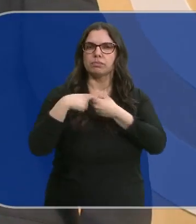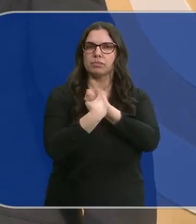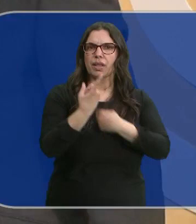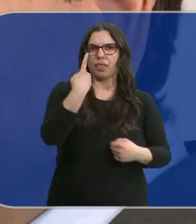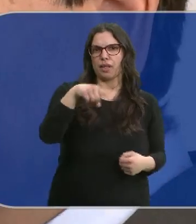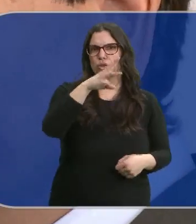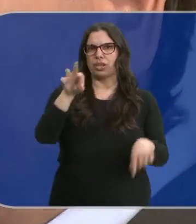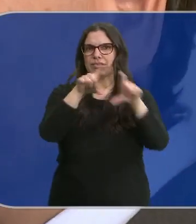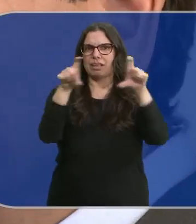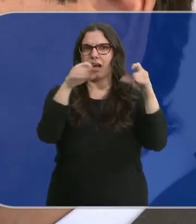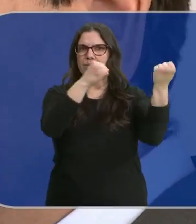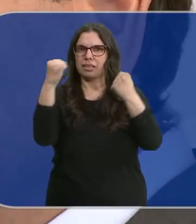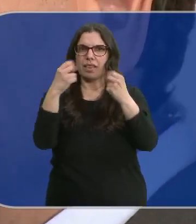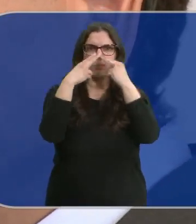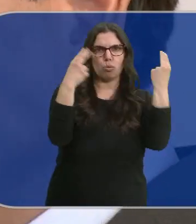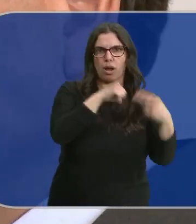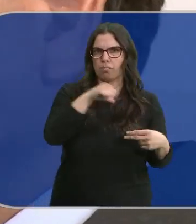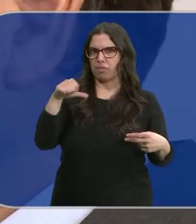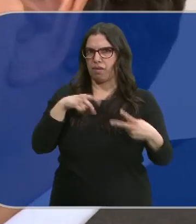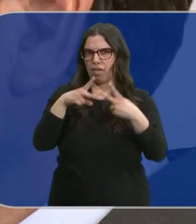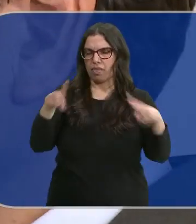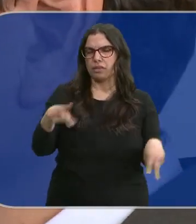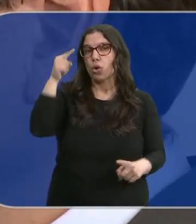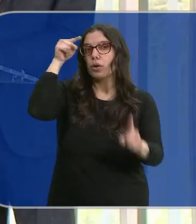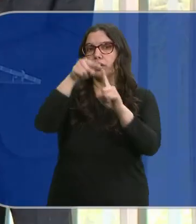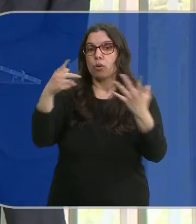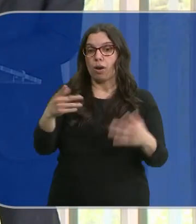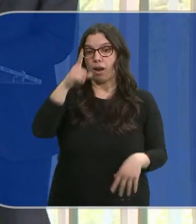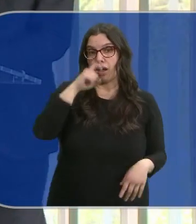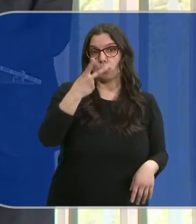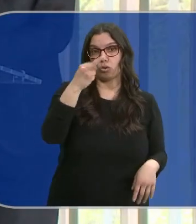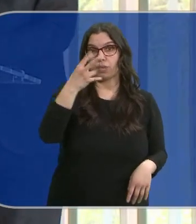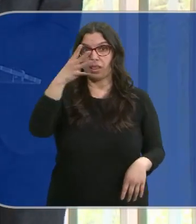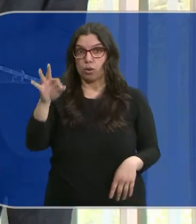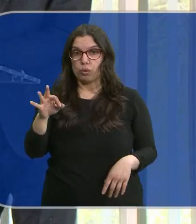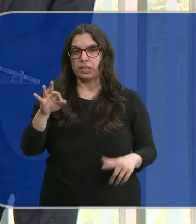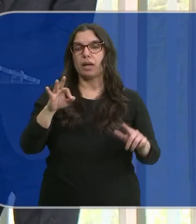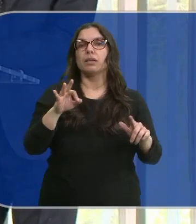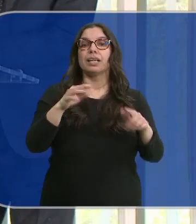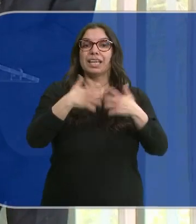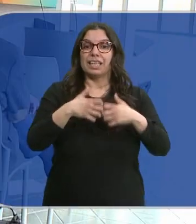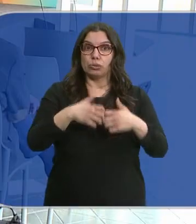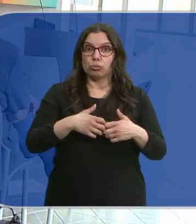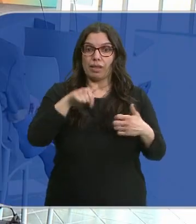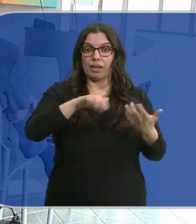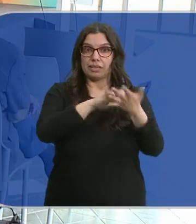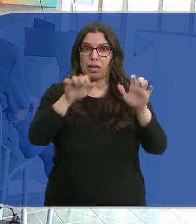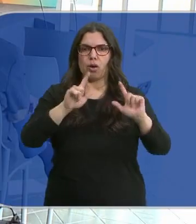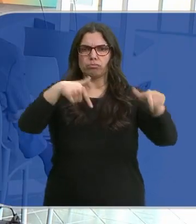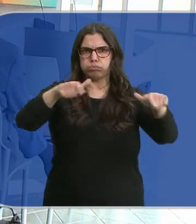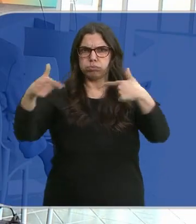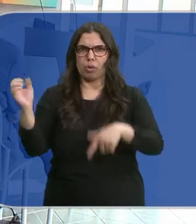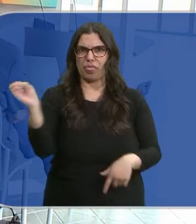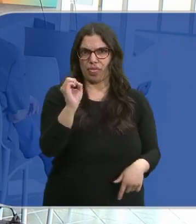130 entidades públicas y privadas y que tiene como objetivo llegar a 2050 con residuos cero en la industria castellano y leonesa.